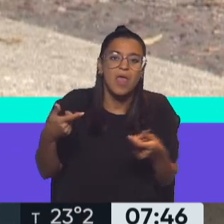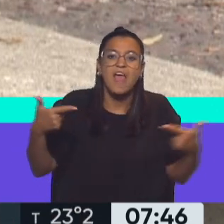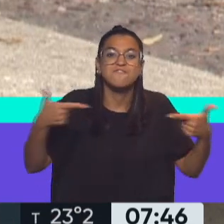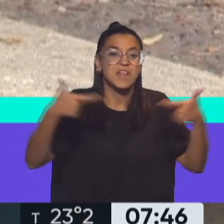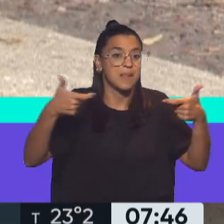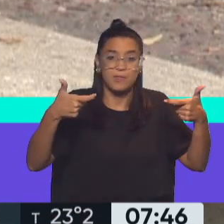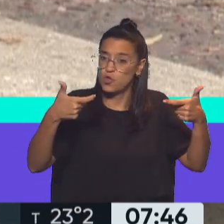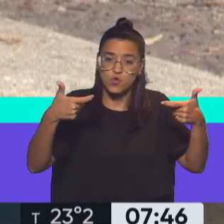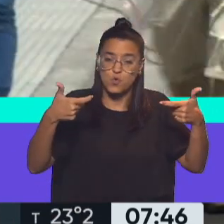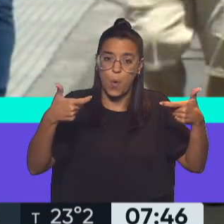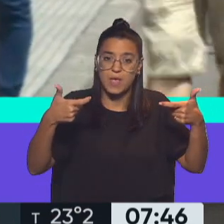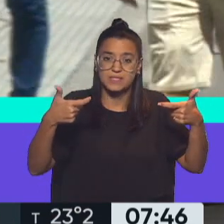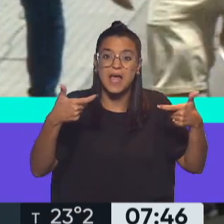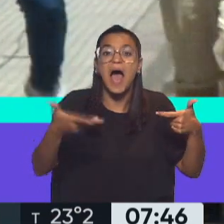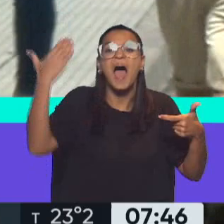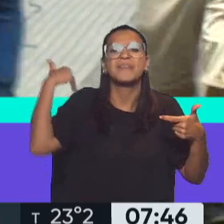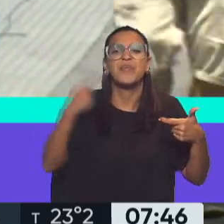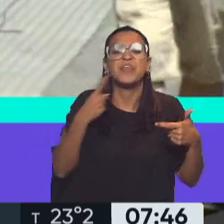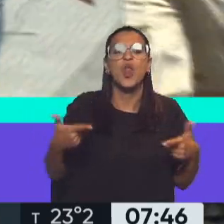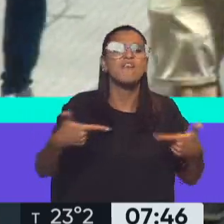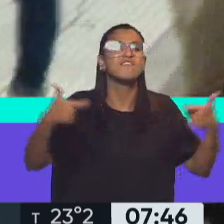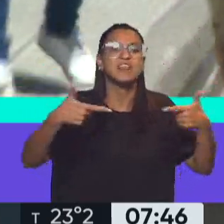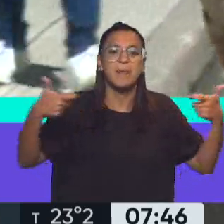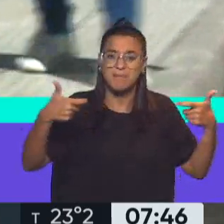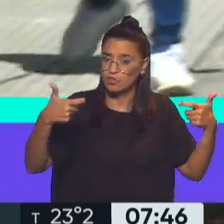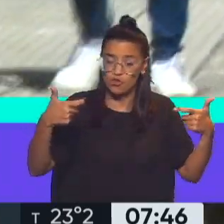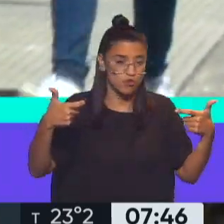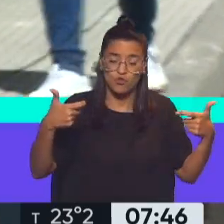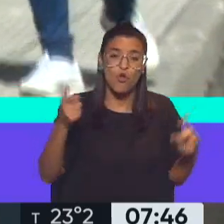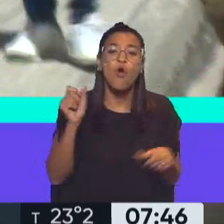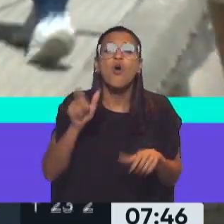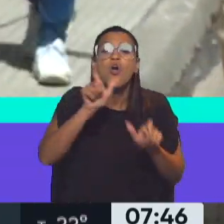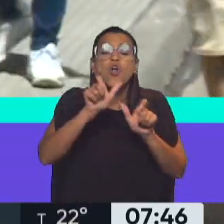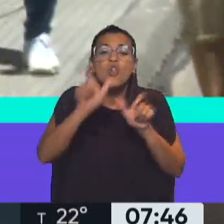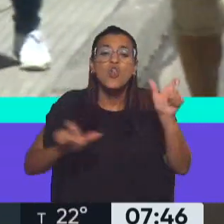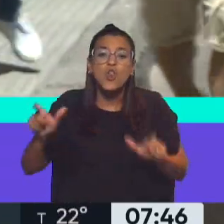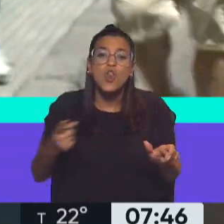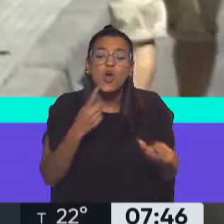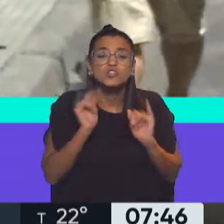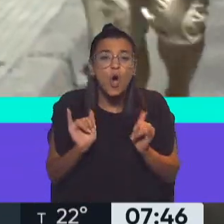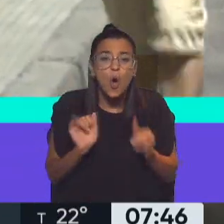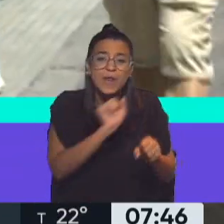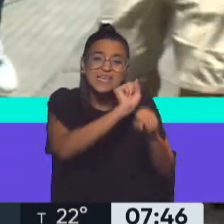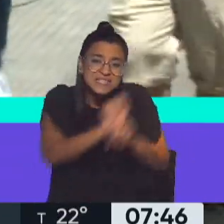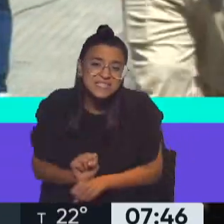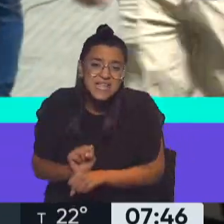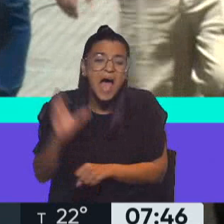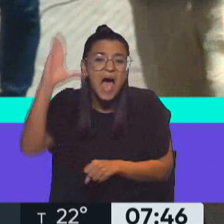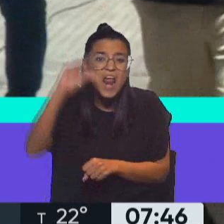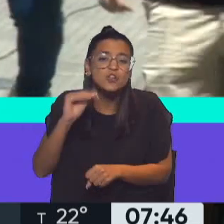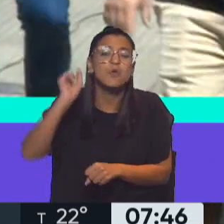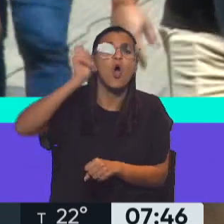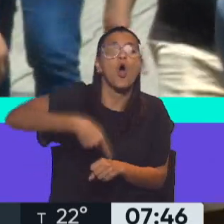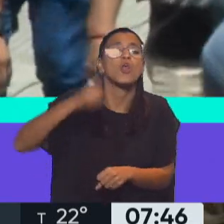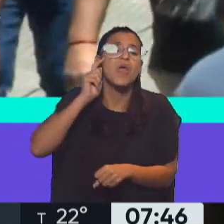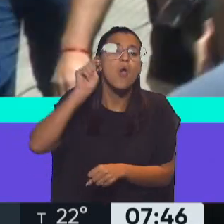Estuvimos a punto de que lo logren. Recuerde usted que los chicos estuvieron presos toda la noche en el Instituto Insauci por orden de un juez de menores que